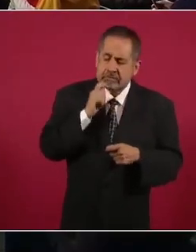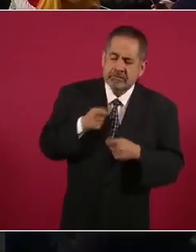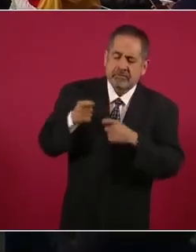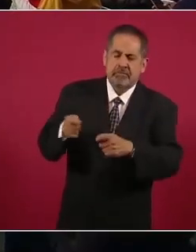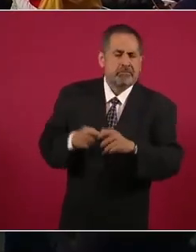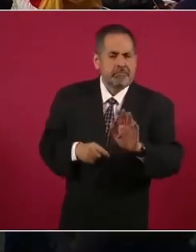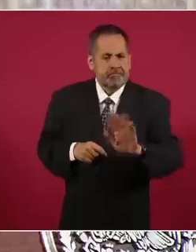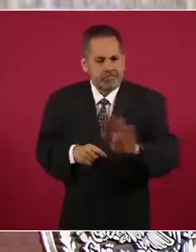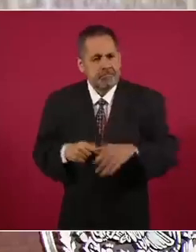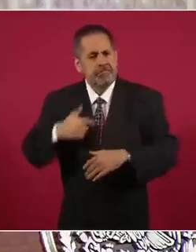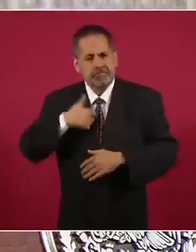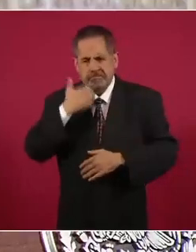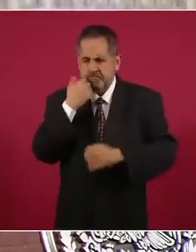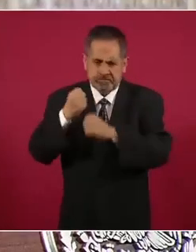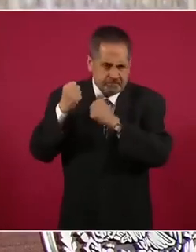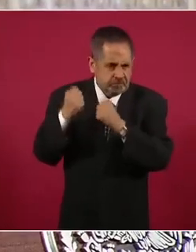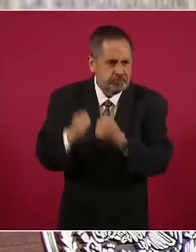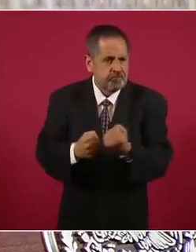sólida,